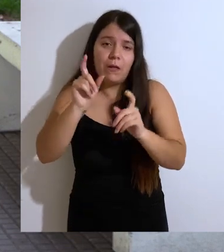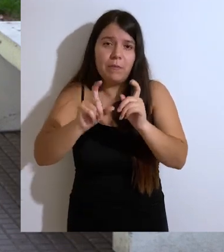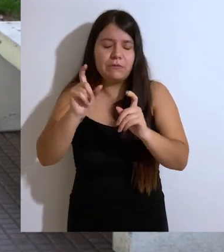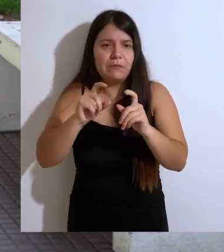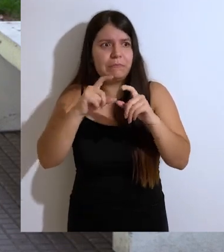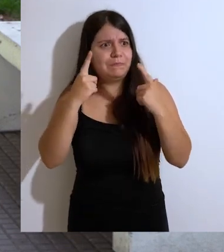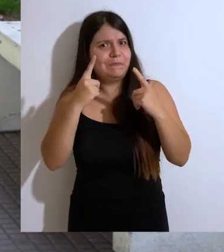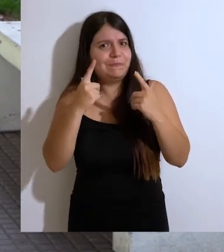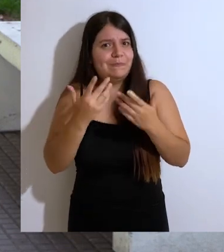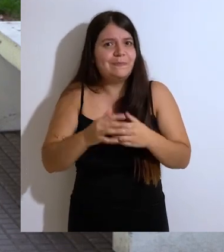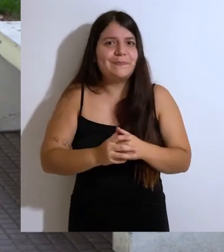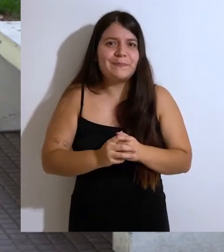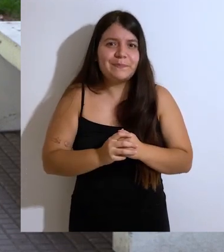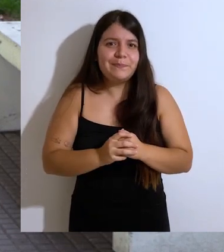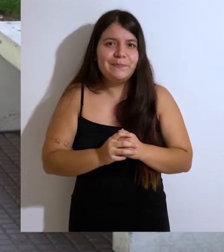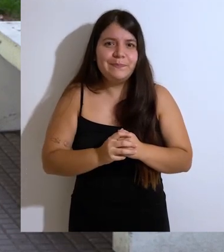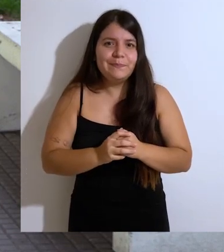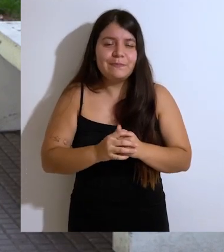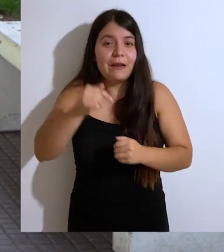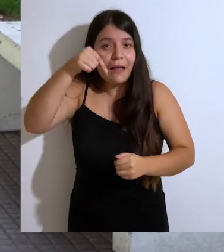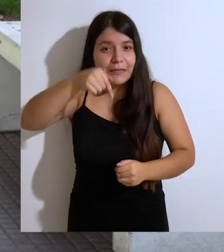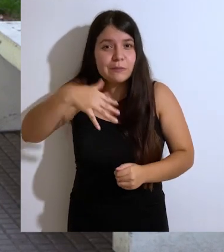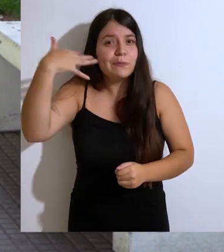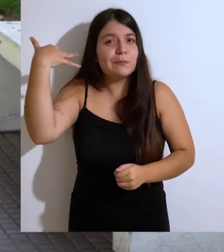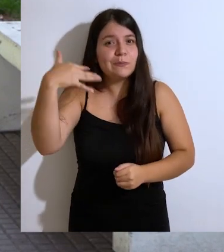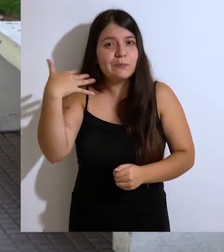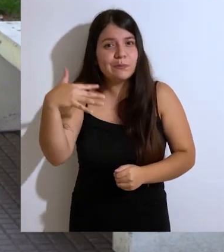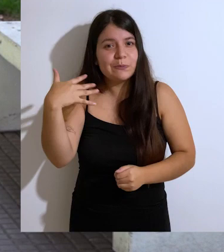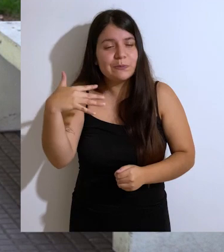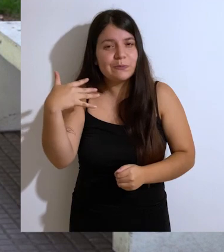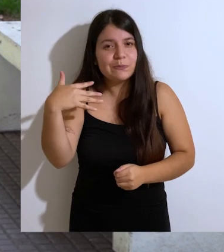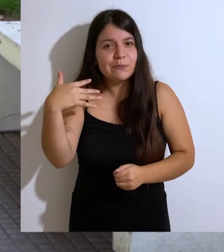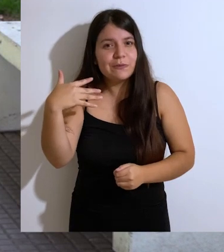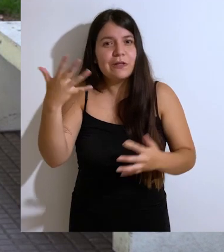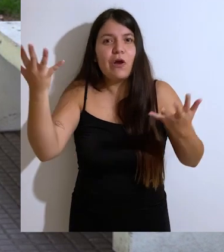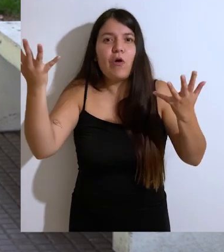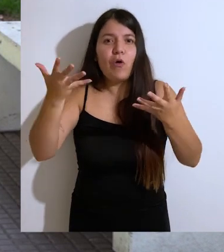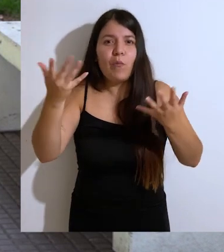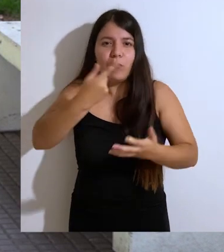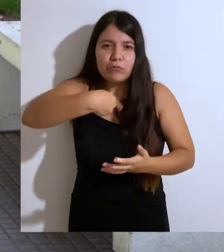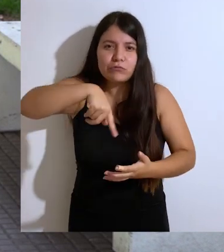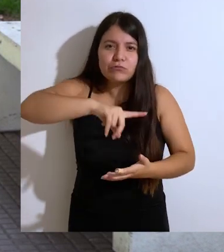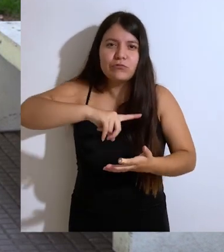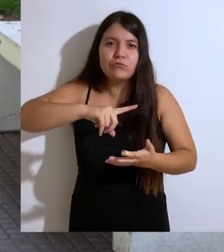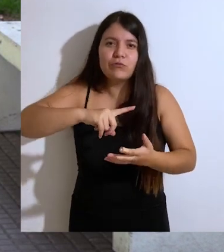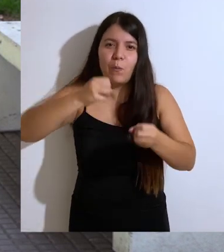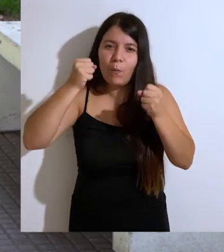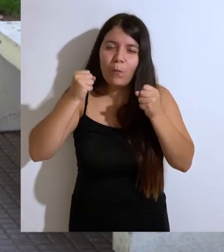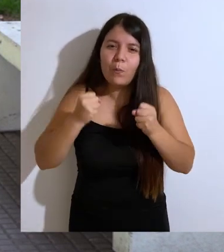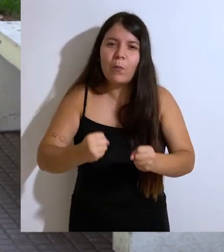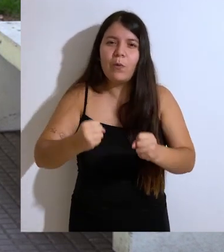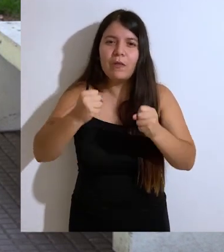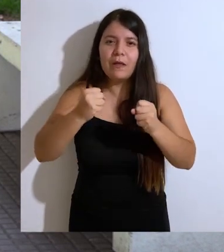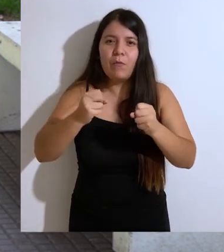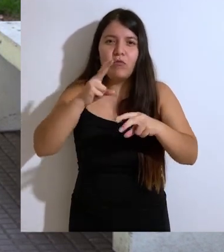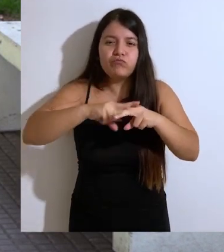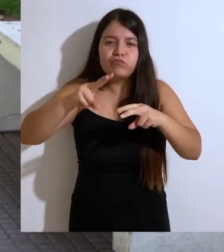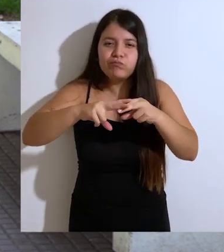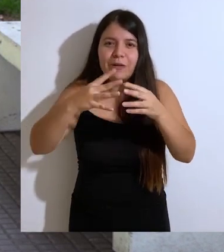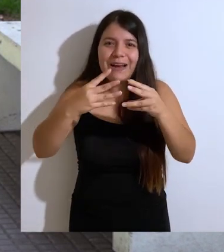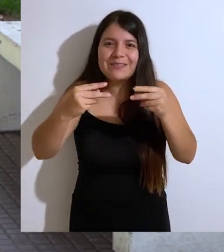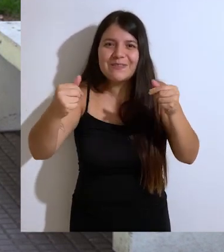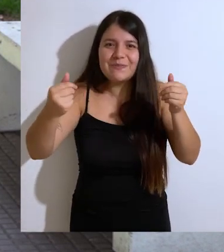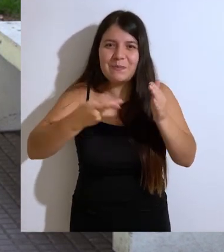haber personas que todavía se sorprendan de ello. Aquí lo importante es cómo somos capaces de